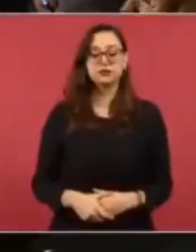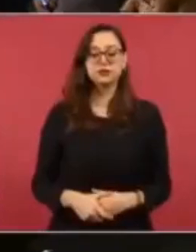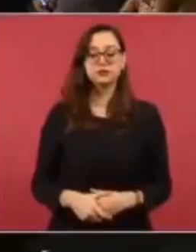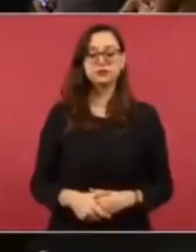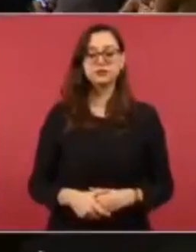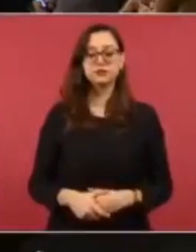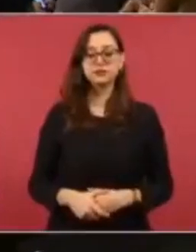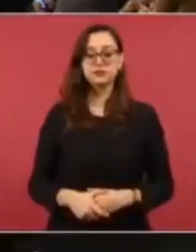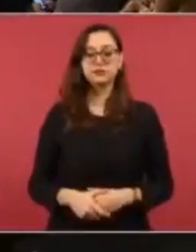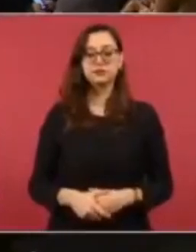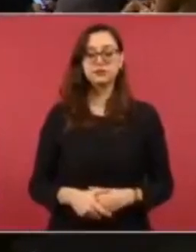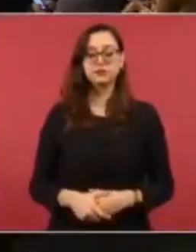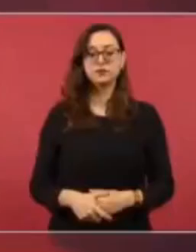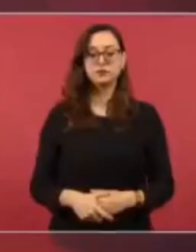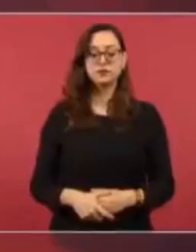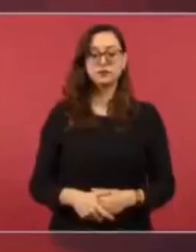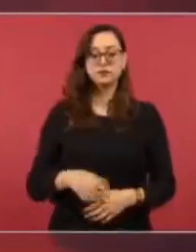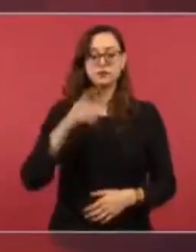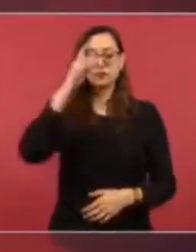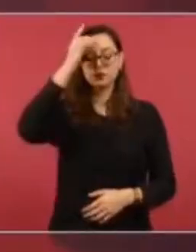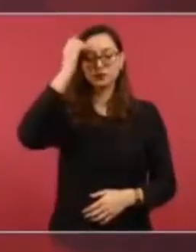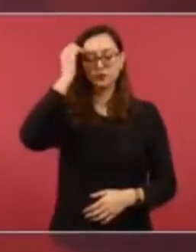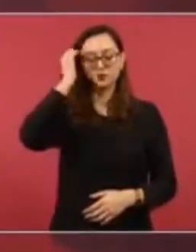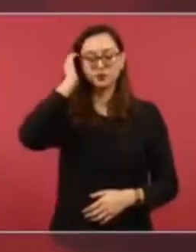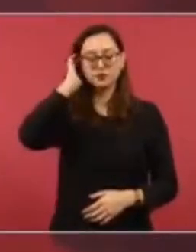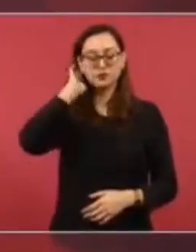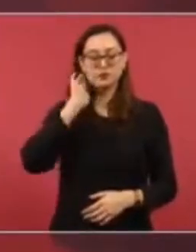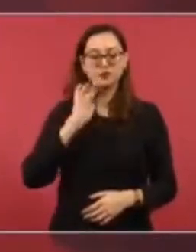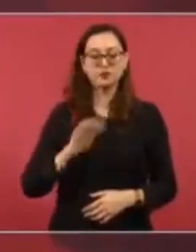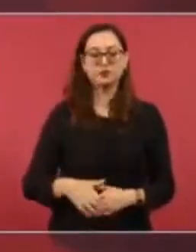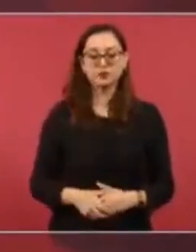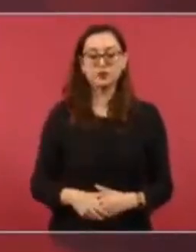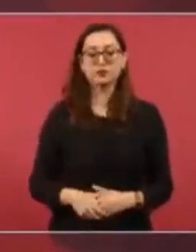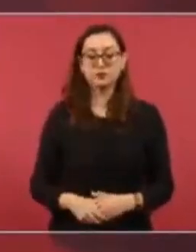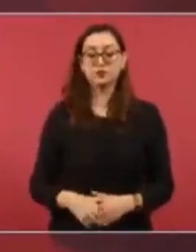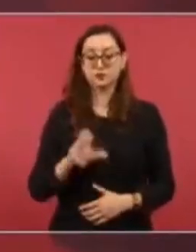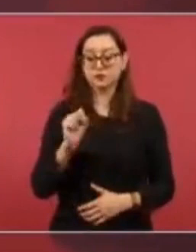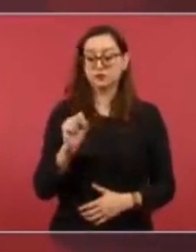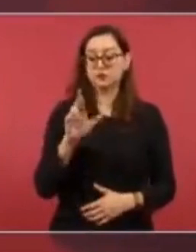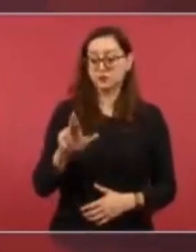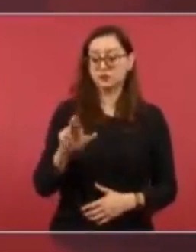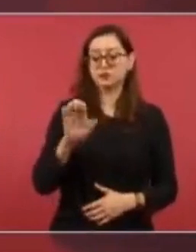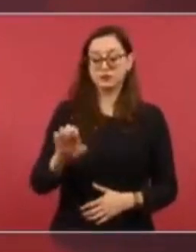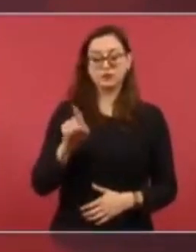Lo está tratando la Secretaría de Relaciones Exteriores,